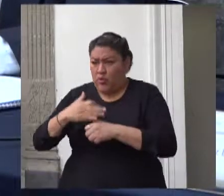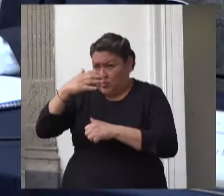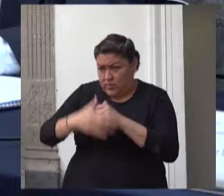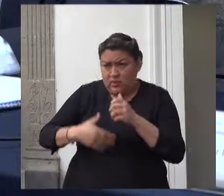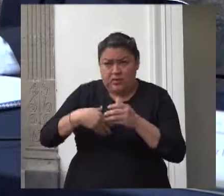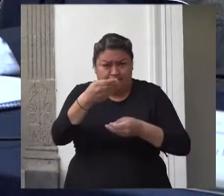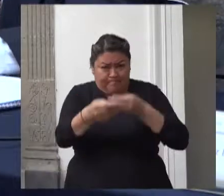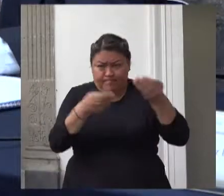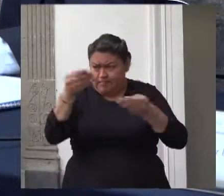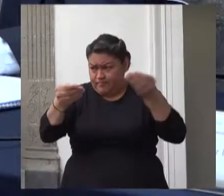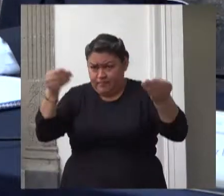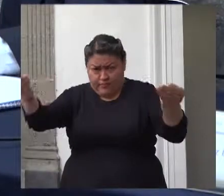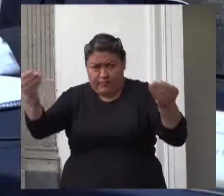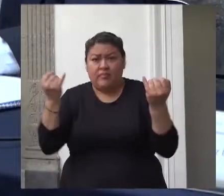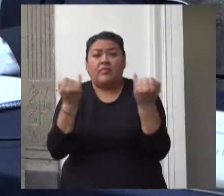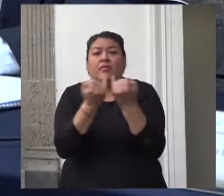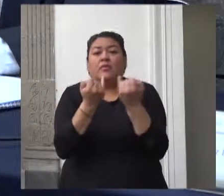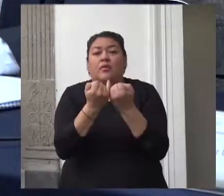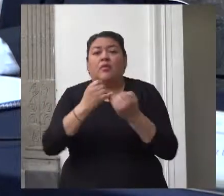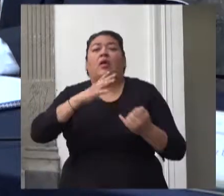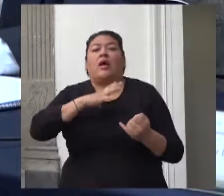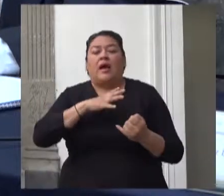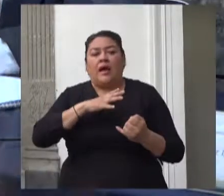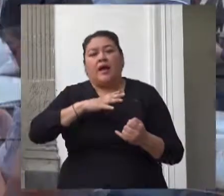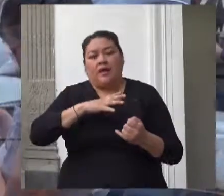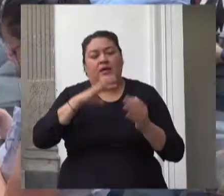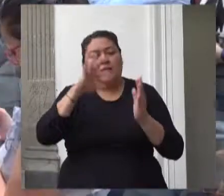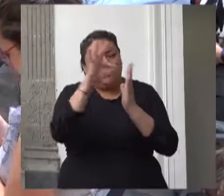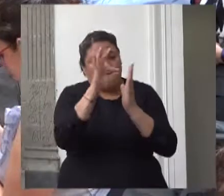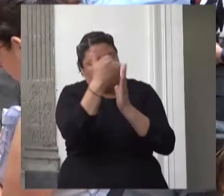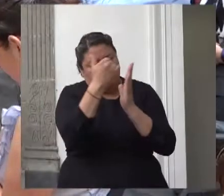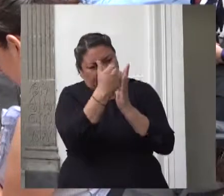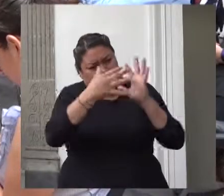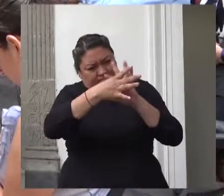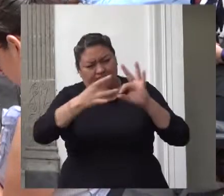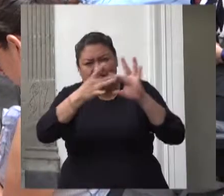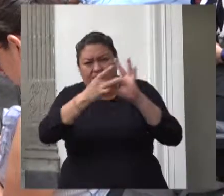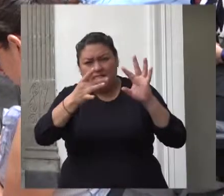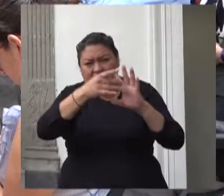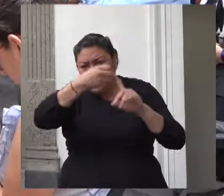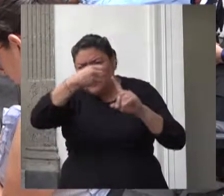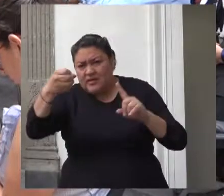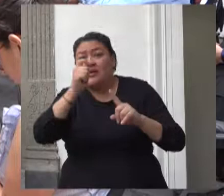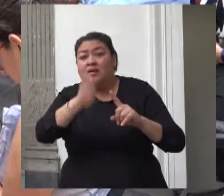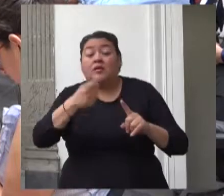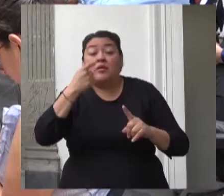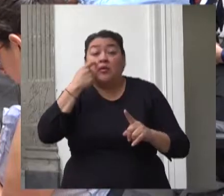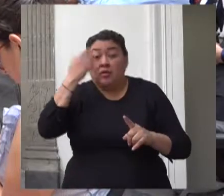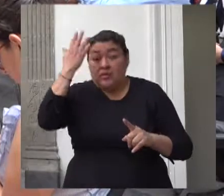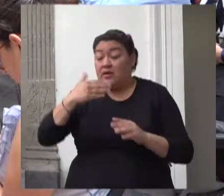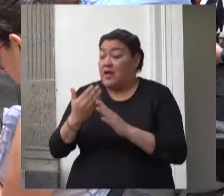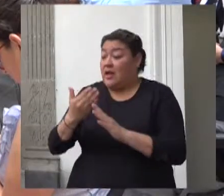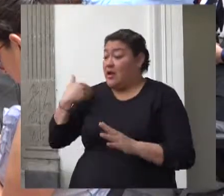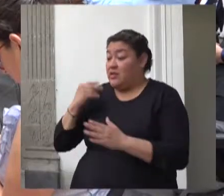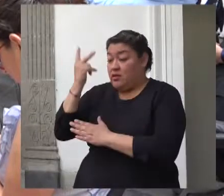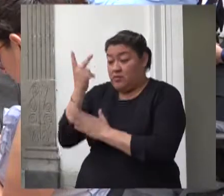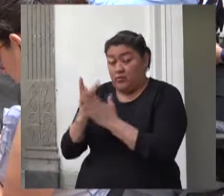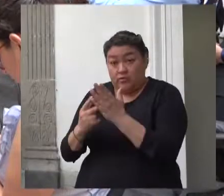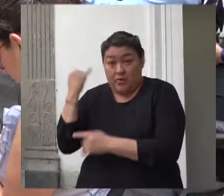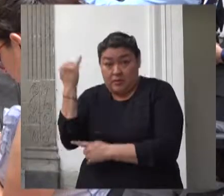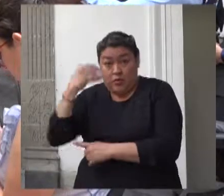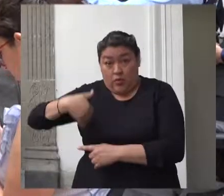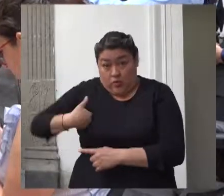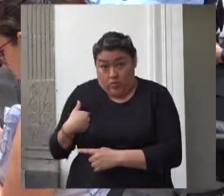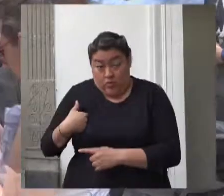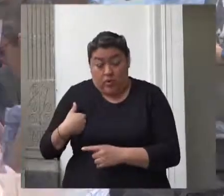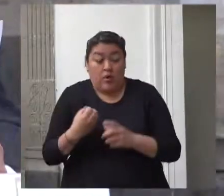uno de ustedes se establecen puntual y claramente las diferencias más importantes entre ambos